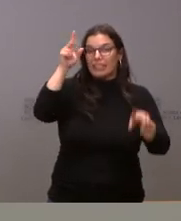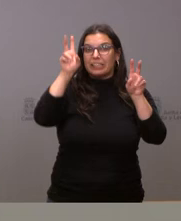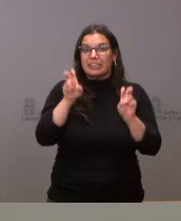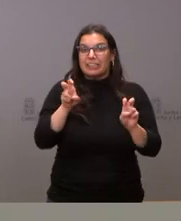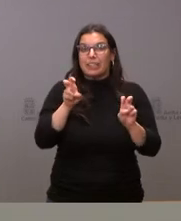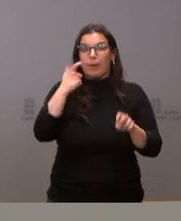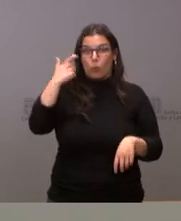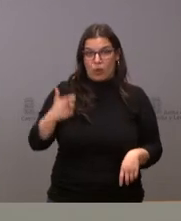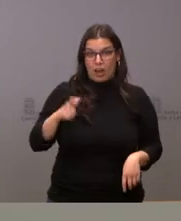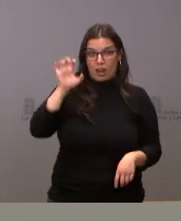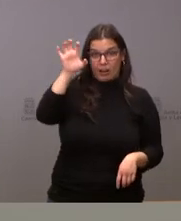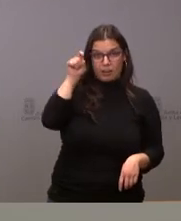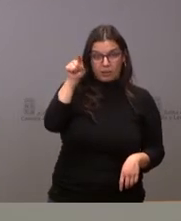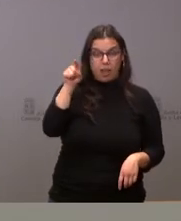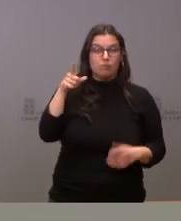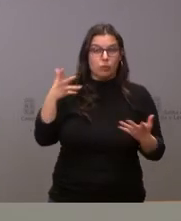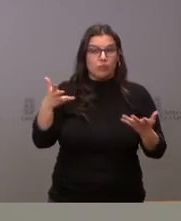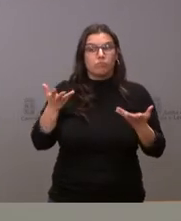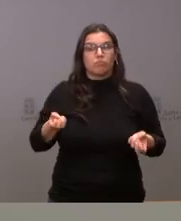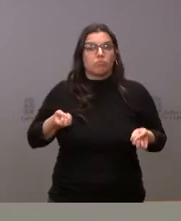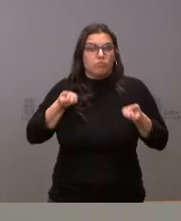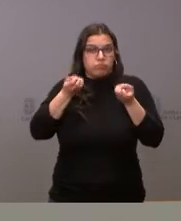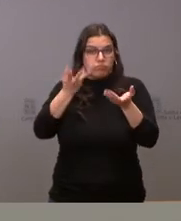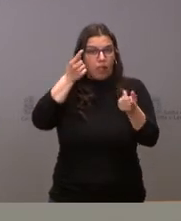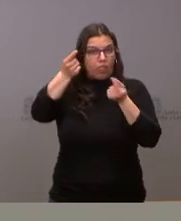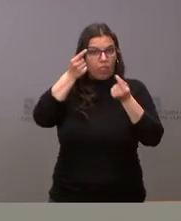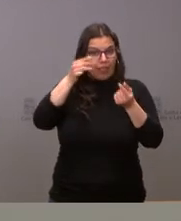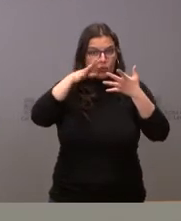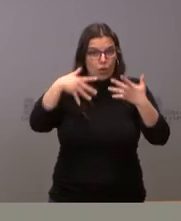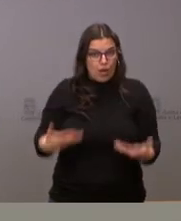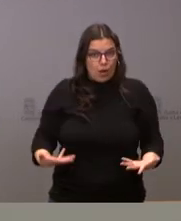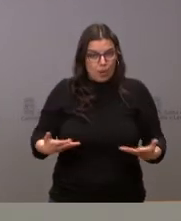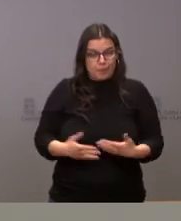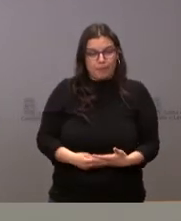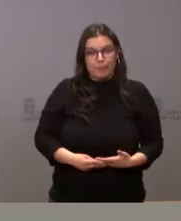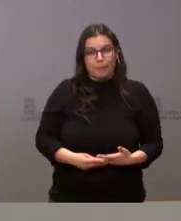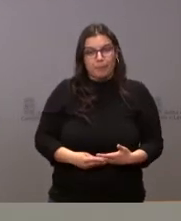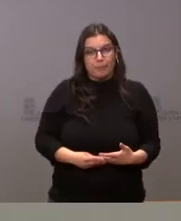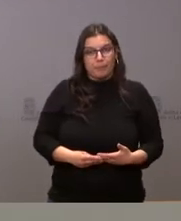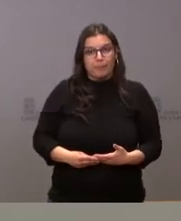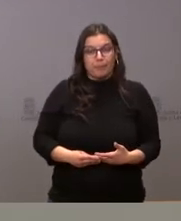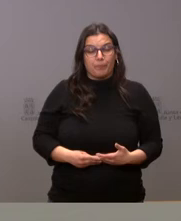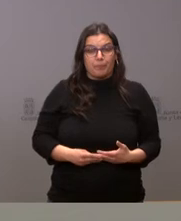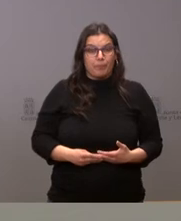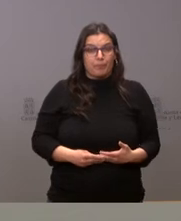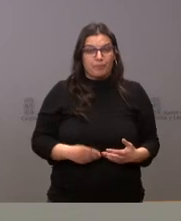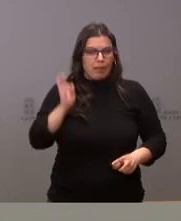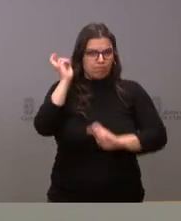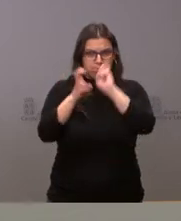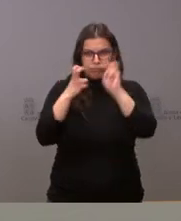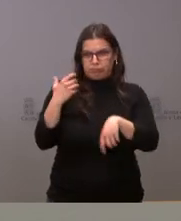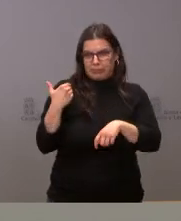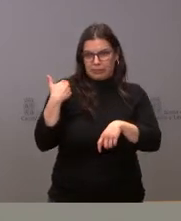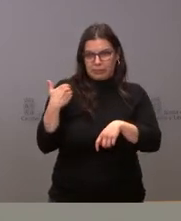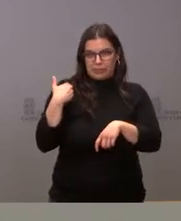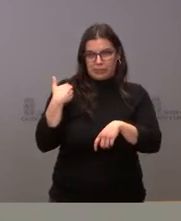cuestión de Ucrania y, por tanto, ofrecerles los datos en el momento presente, los más actuales, para